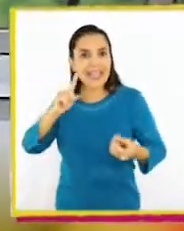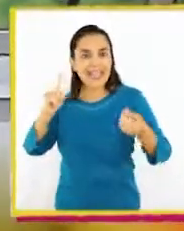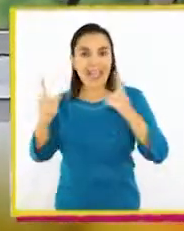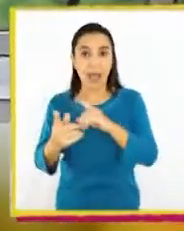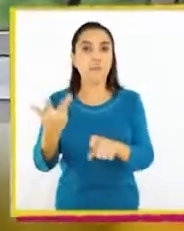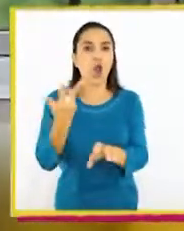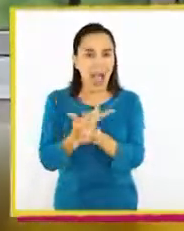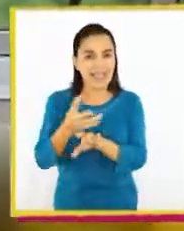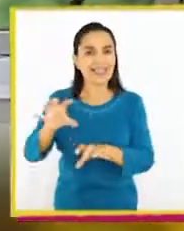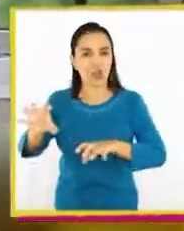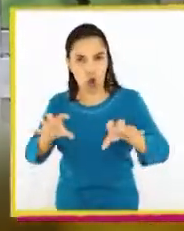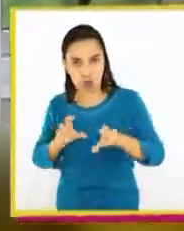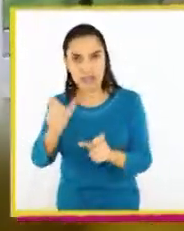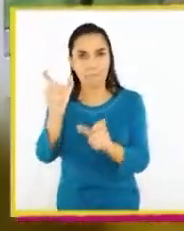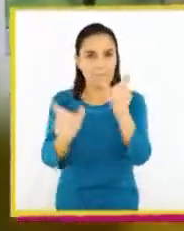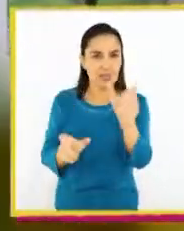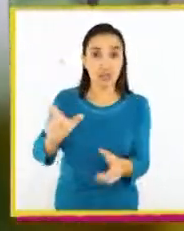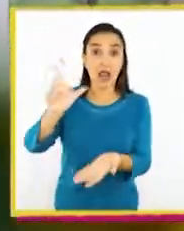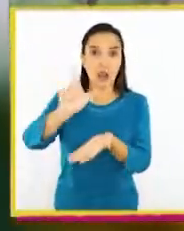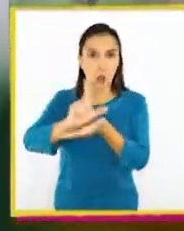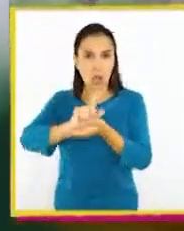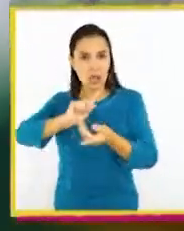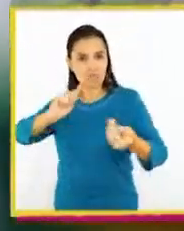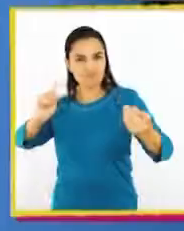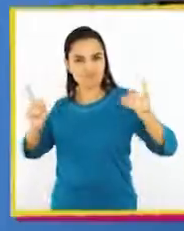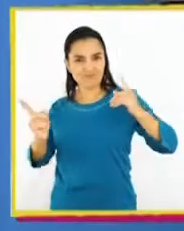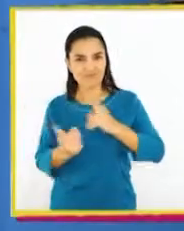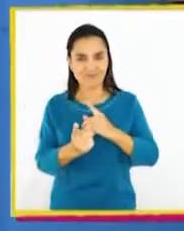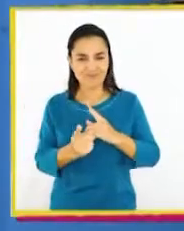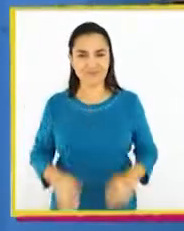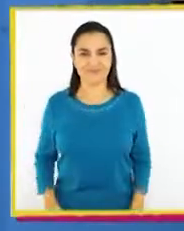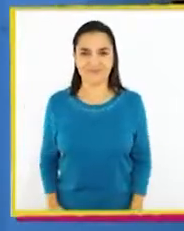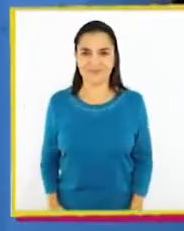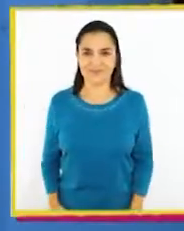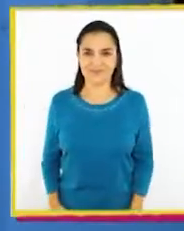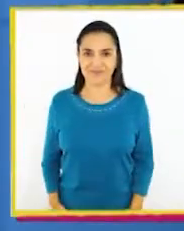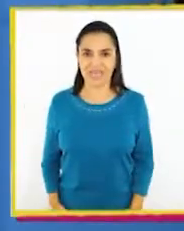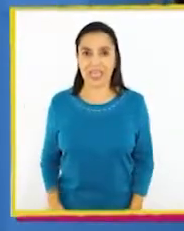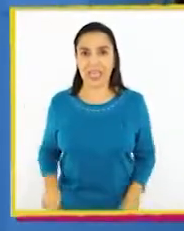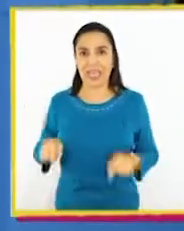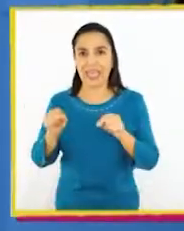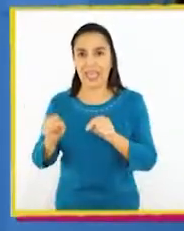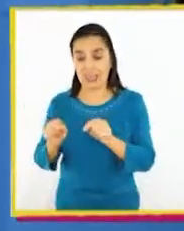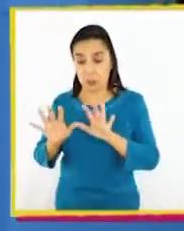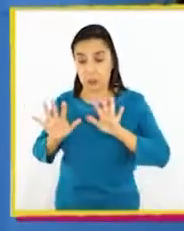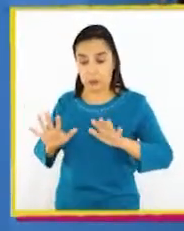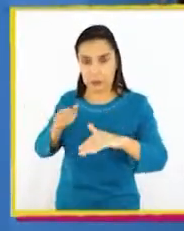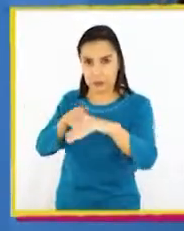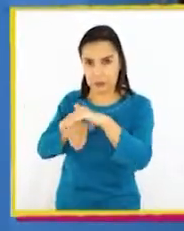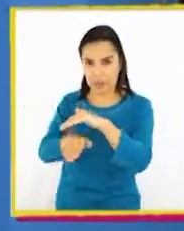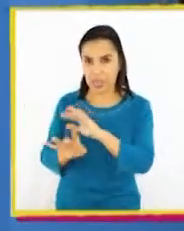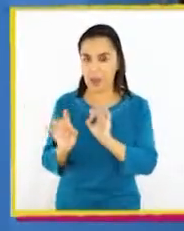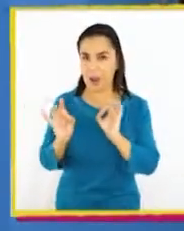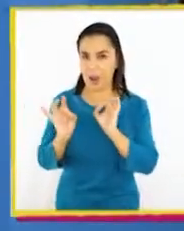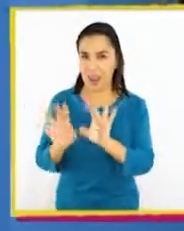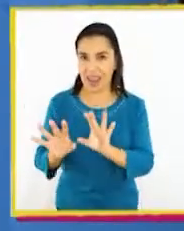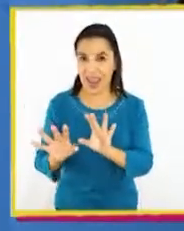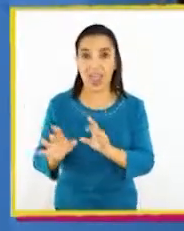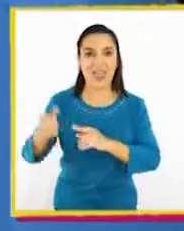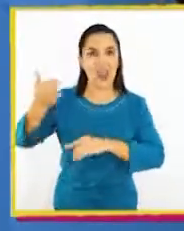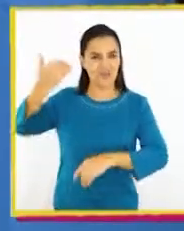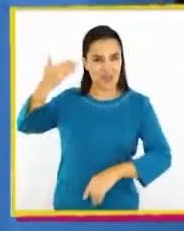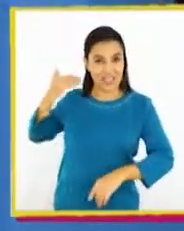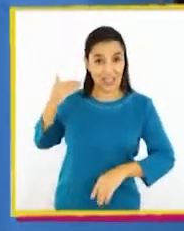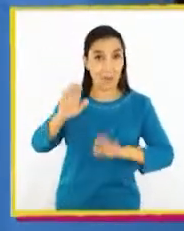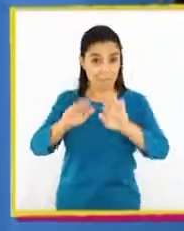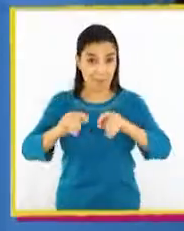que ocurren en objetos, personas o lugares. Este es un tesoro del pasado. Igual que